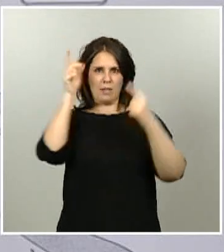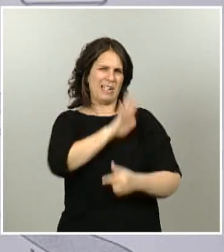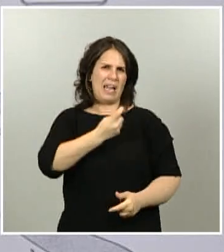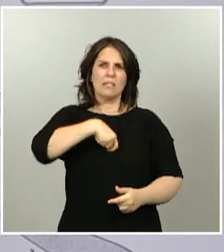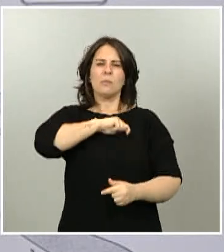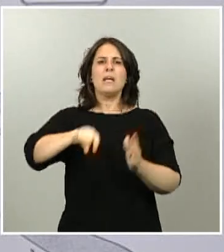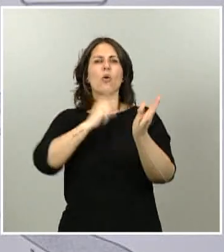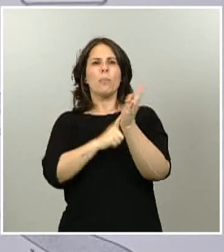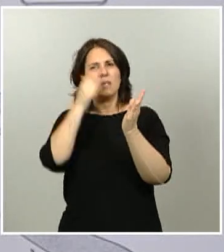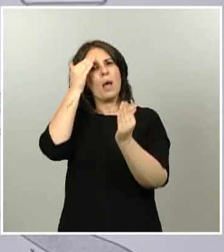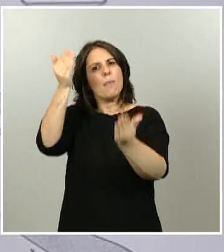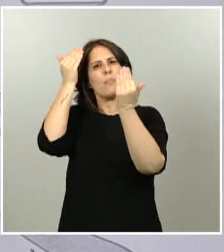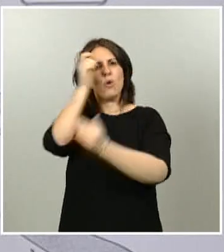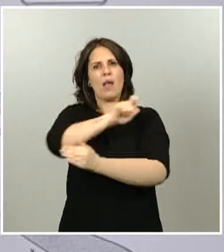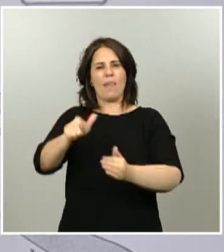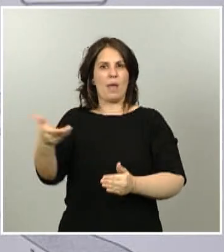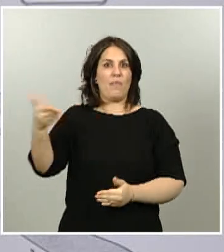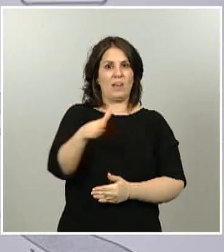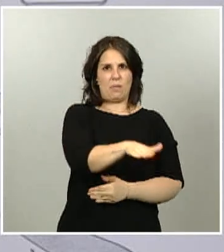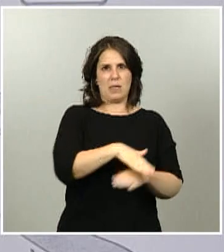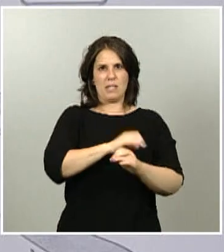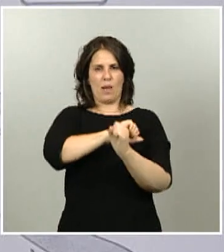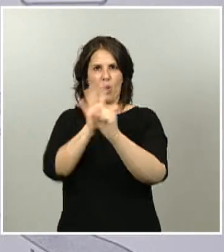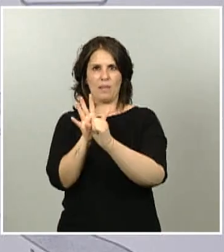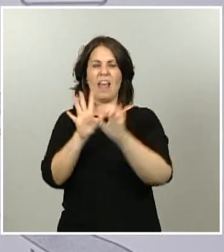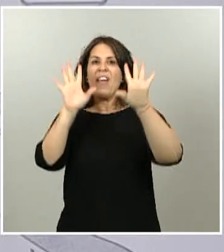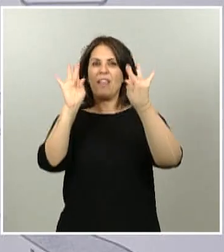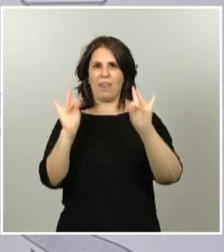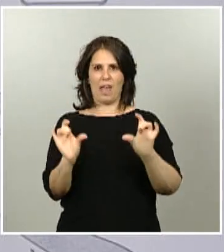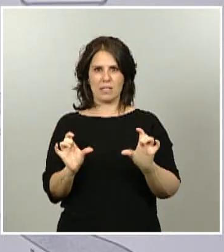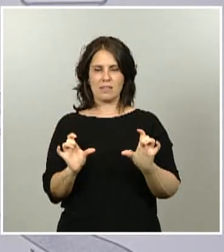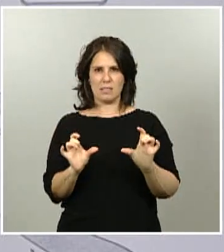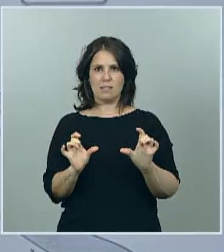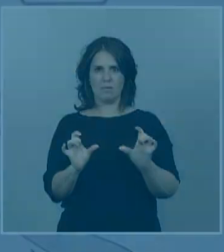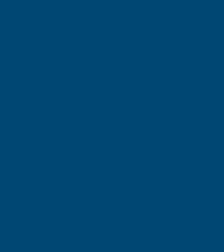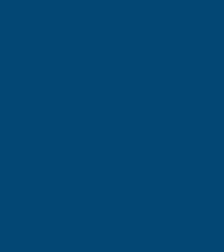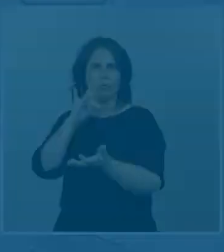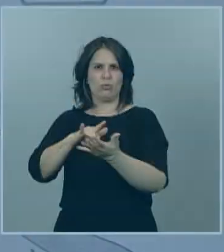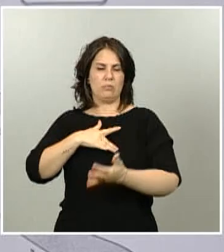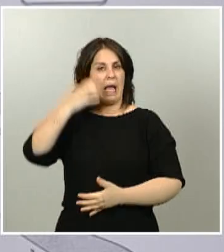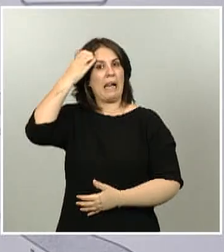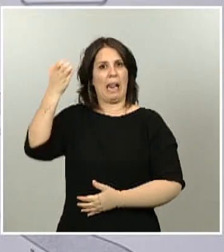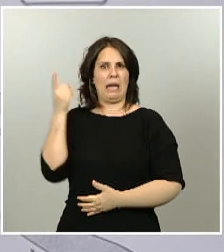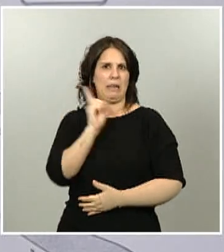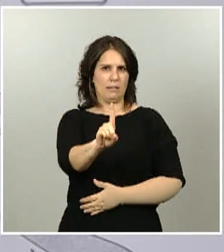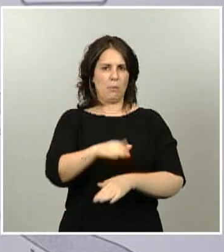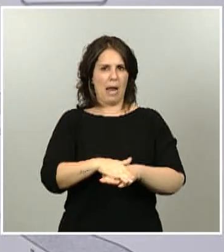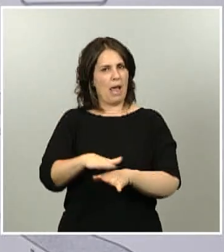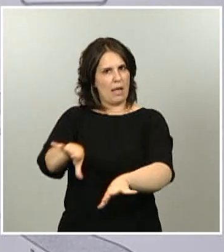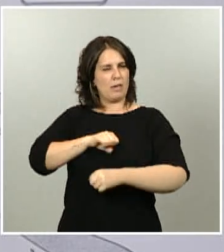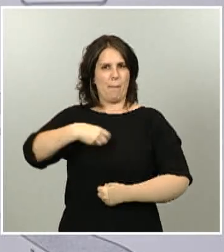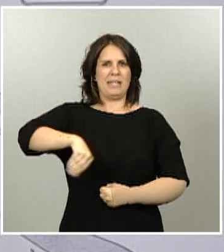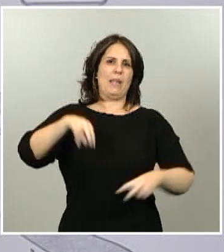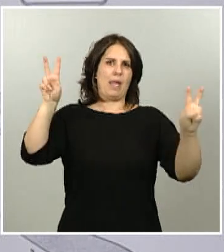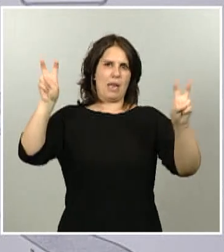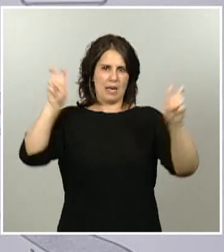tendrá una duración de 10 días, el luto oficial más prolongado de la historia de nuestra democracia. Los fallecidos en